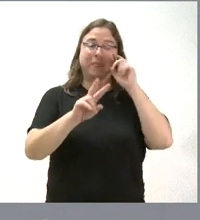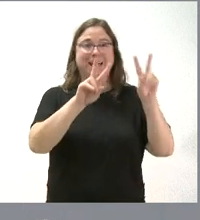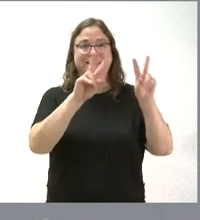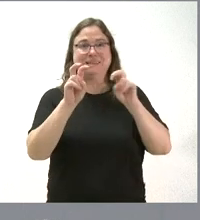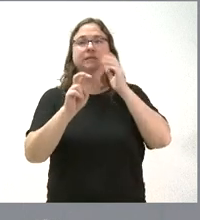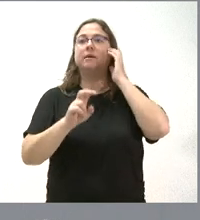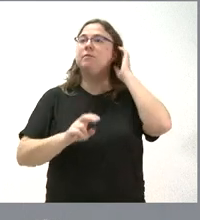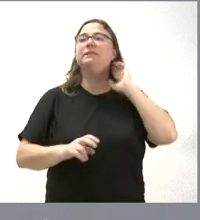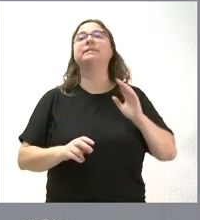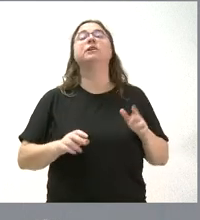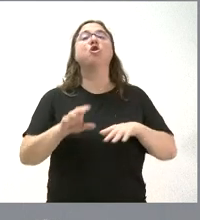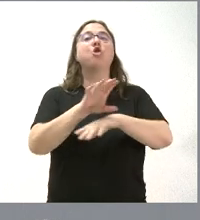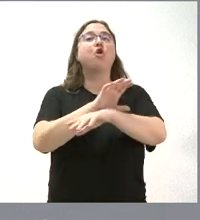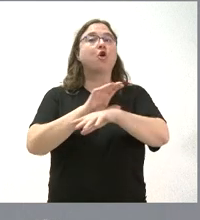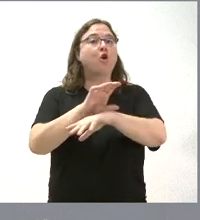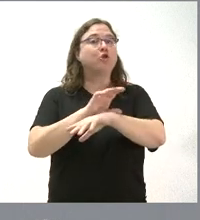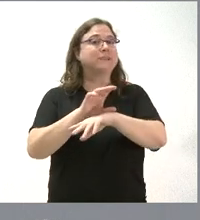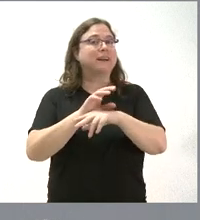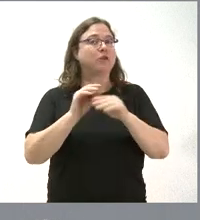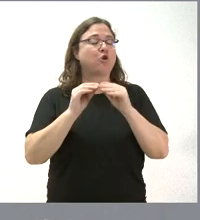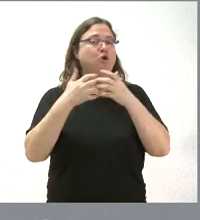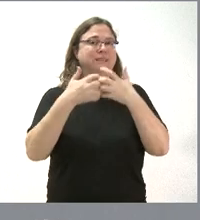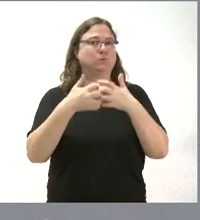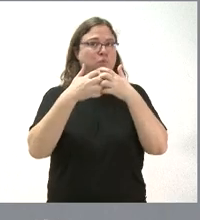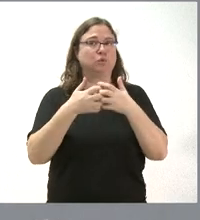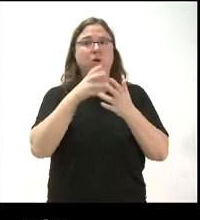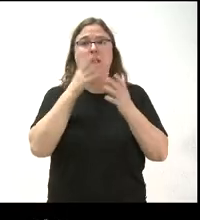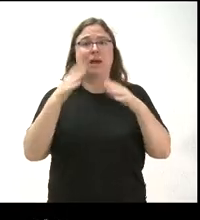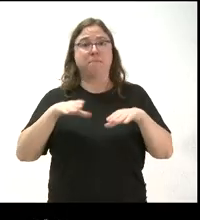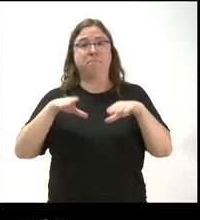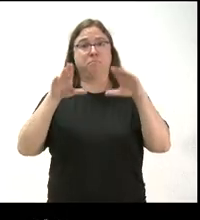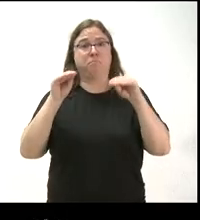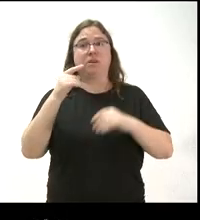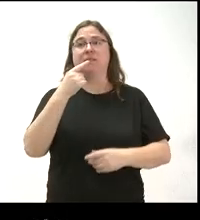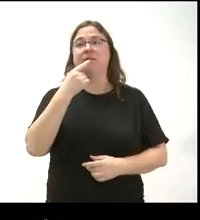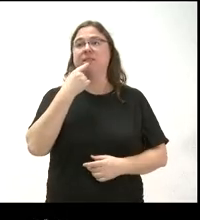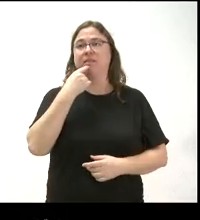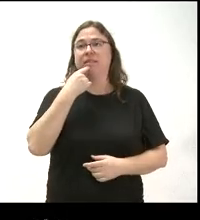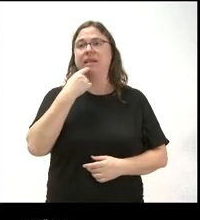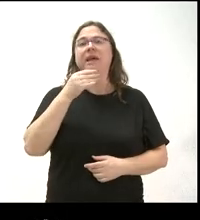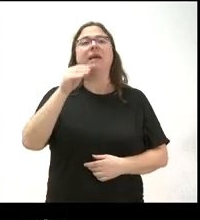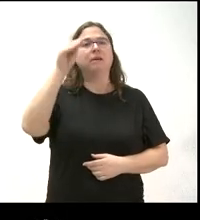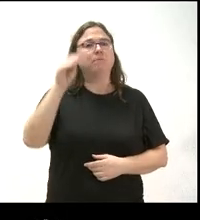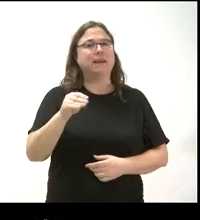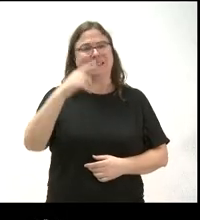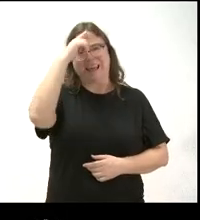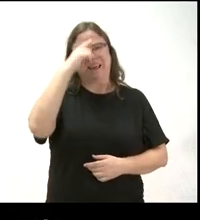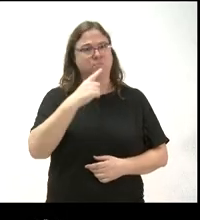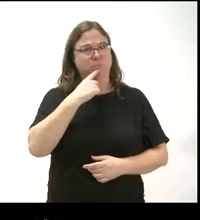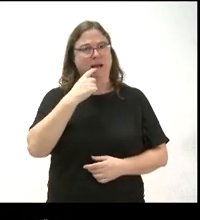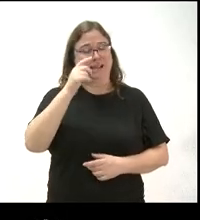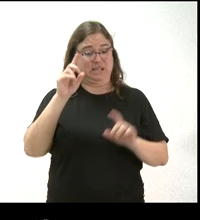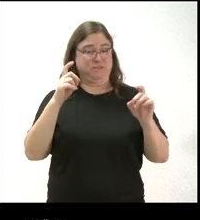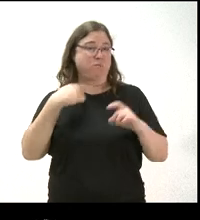El consejero de Industria acaba de plantear en Burgos que él cree que no son imágenes de la granja de la que hemos estado hablando.